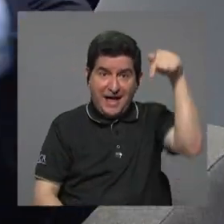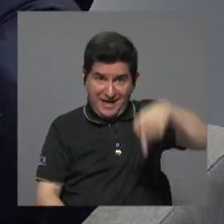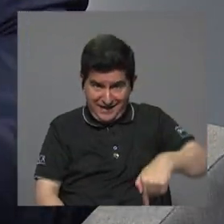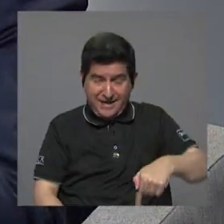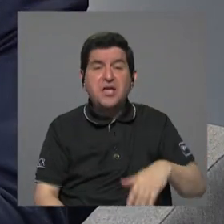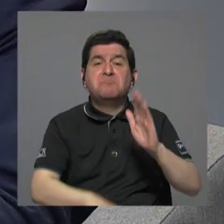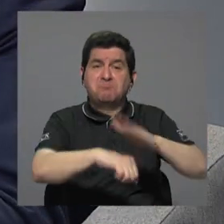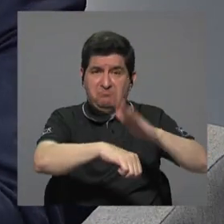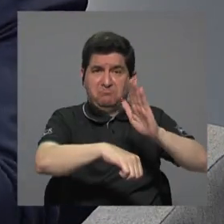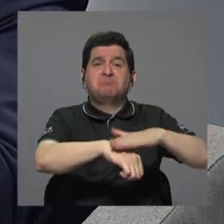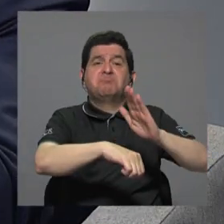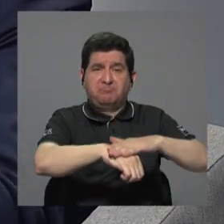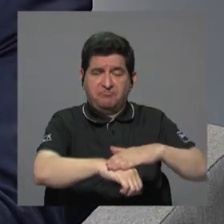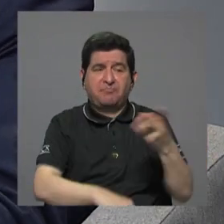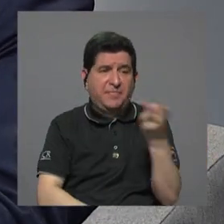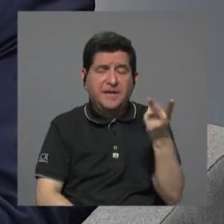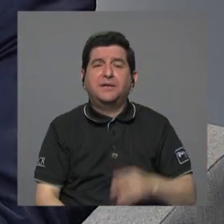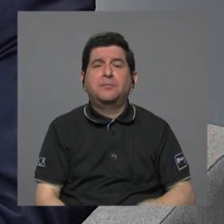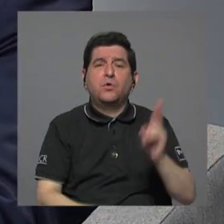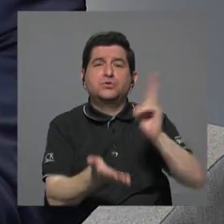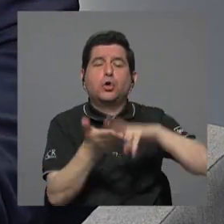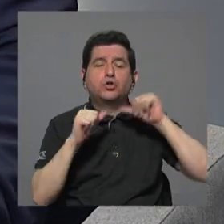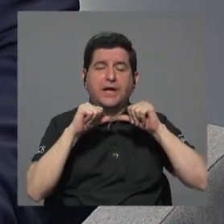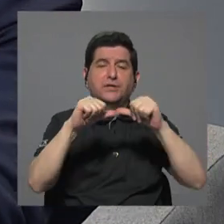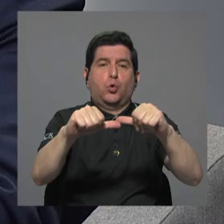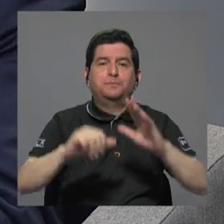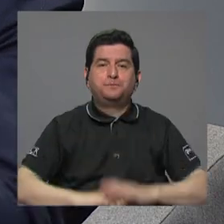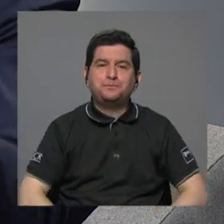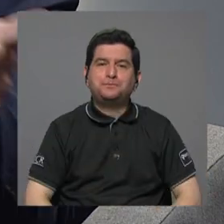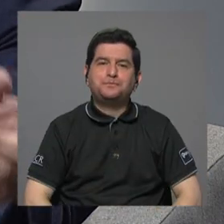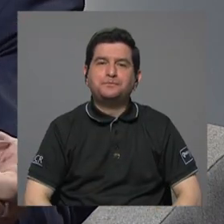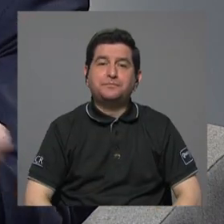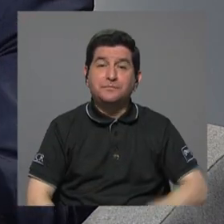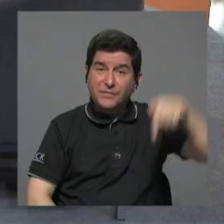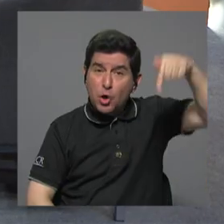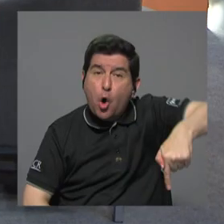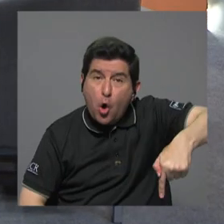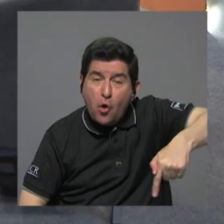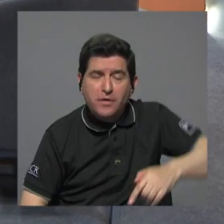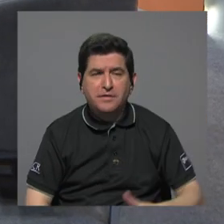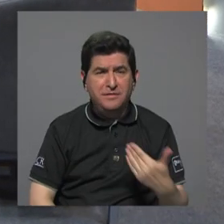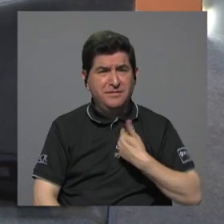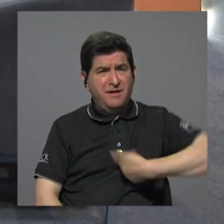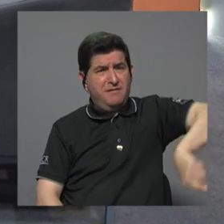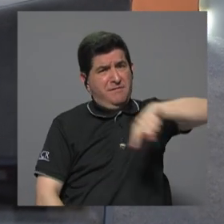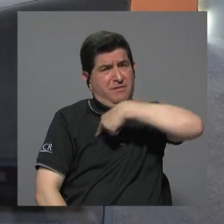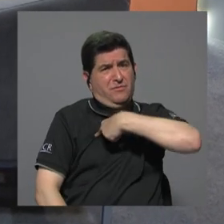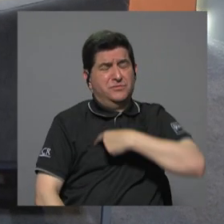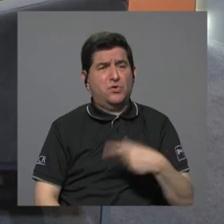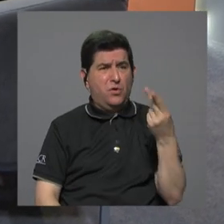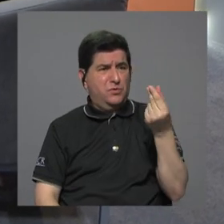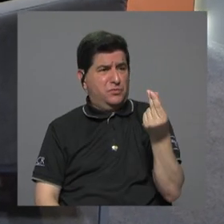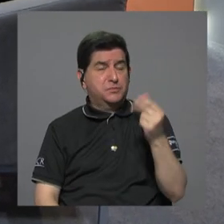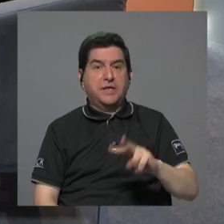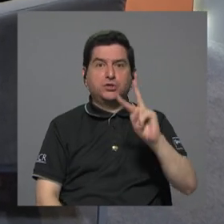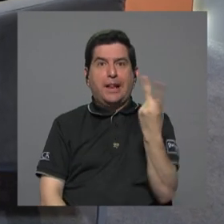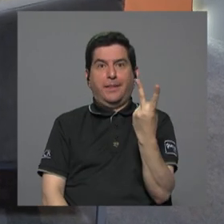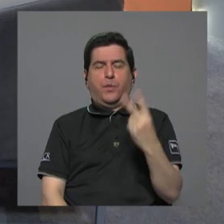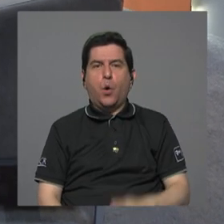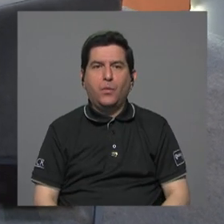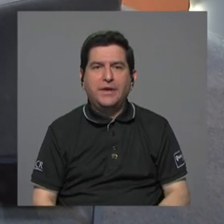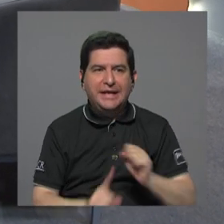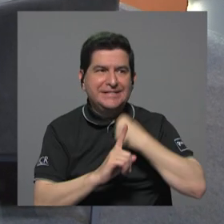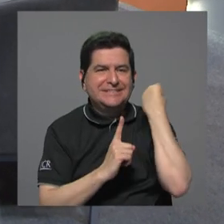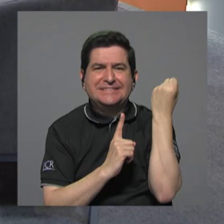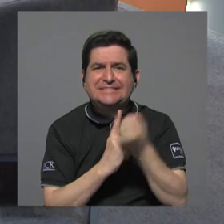permitieron que ese contrato siguiera adelante entonces hoy que tenemos los precios doblados que tenemos las